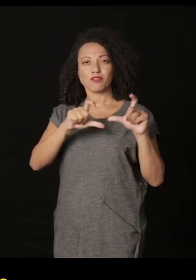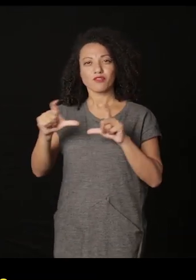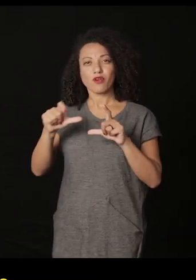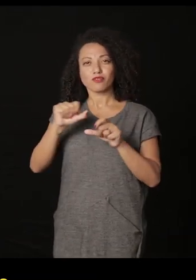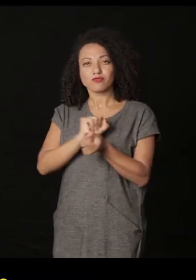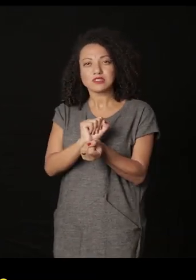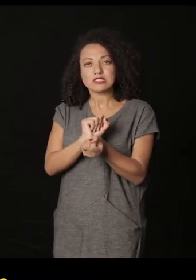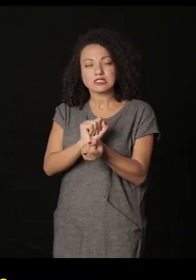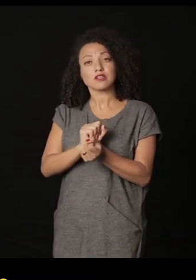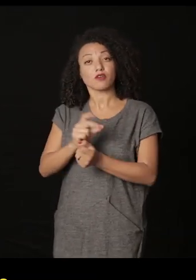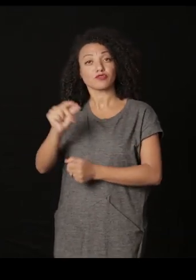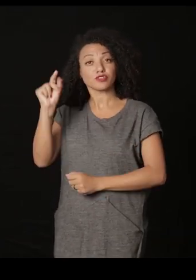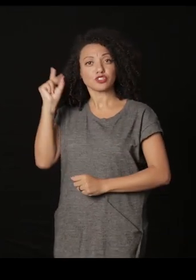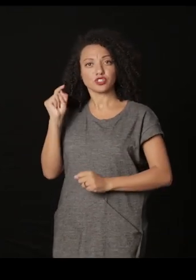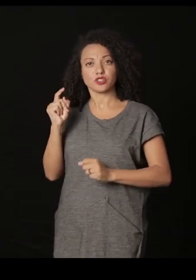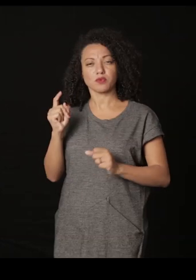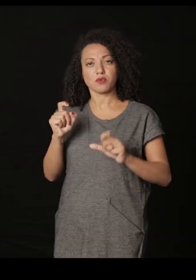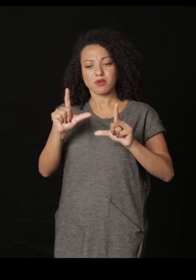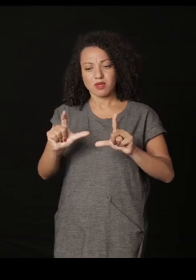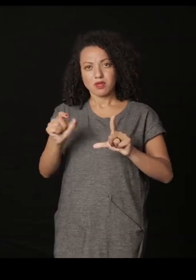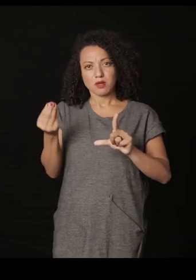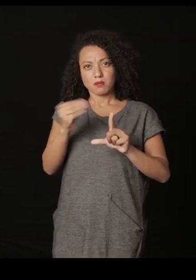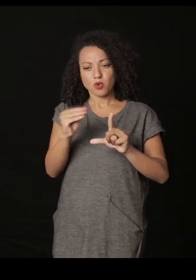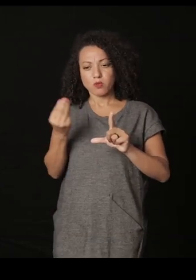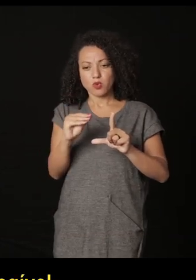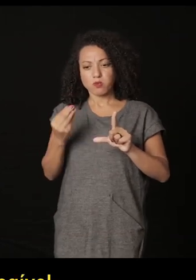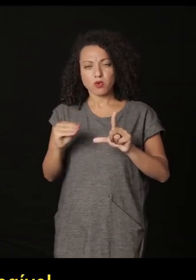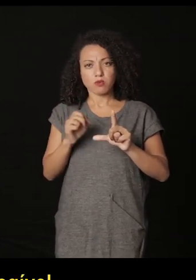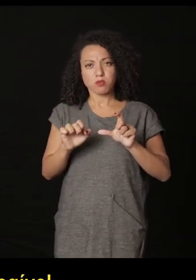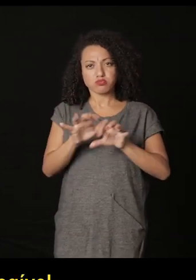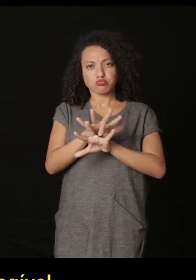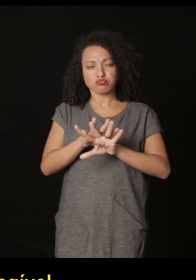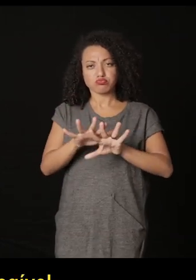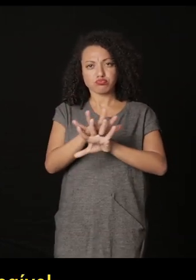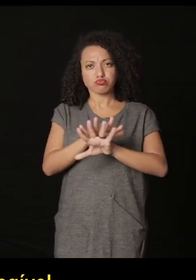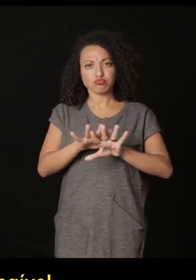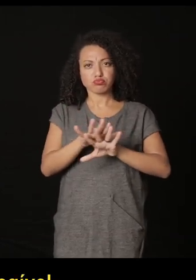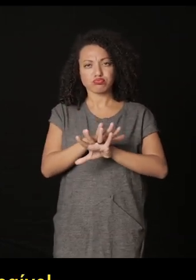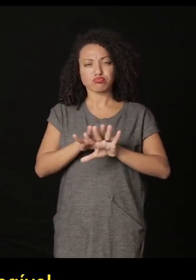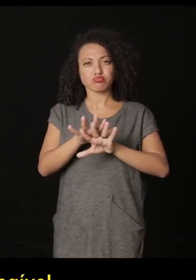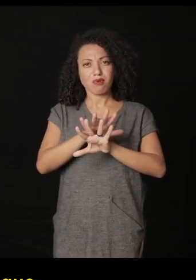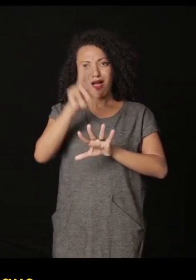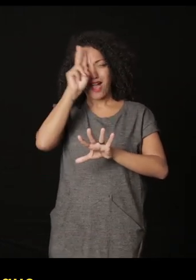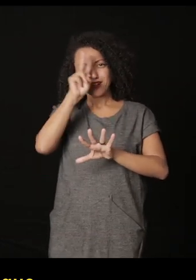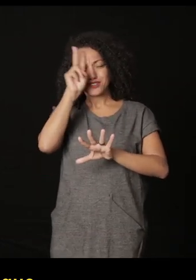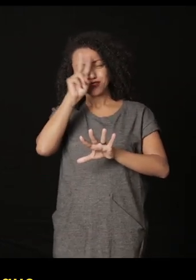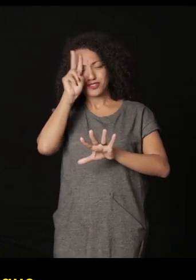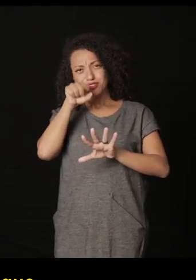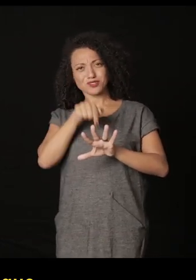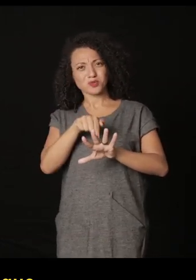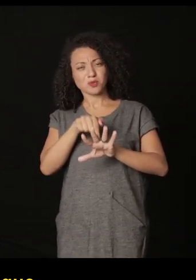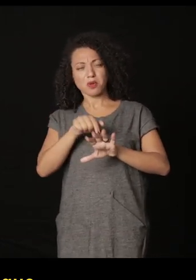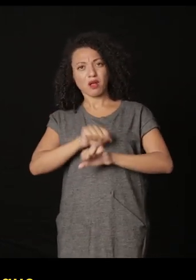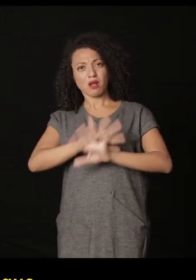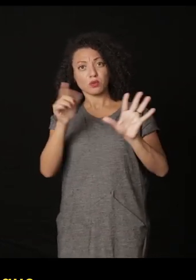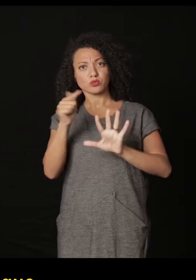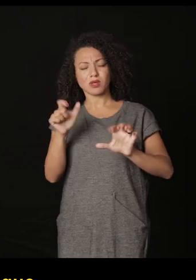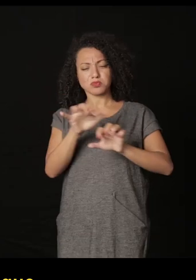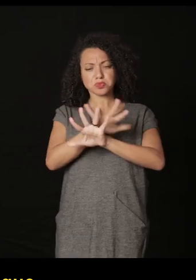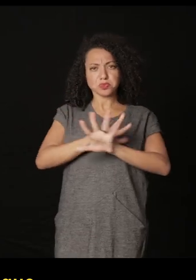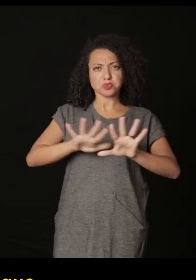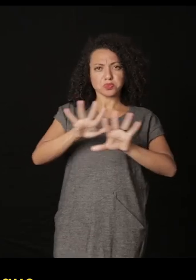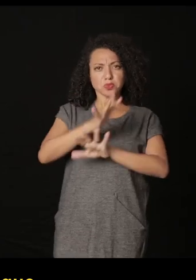fotos de los antiguos escravos. Él va colocando todo sobre la misma imagen y acaba siendo un manchote elegible, un manchote de una historia que no tiene